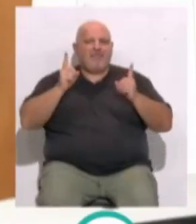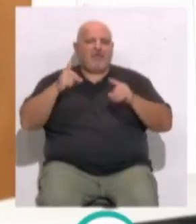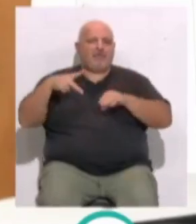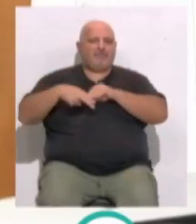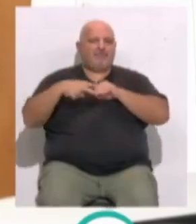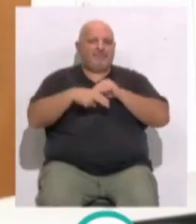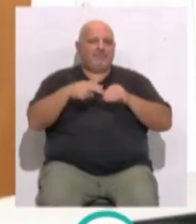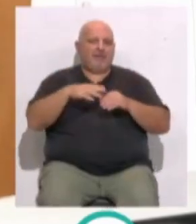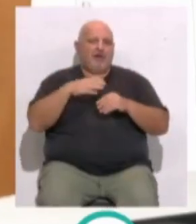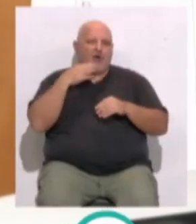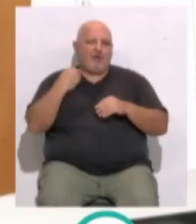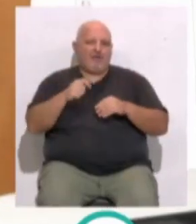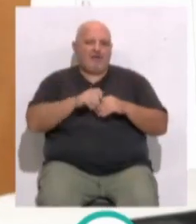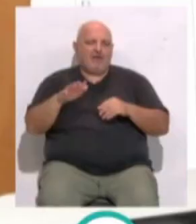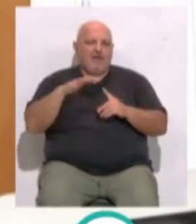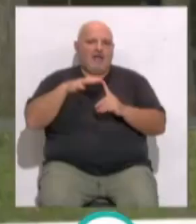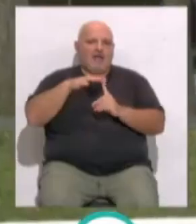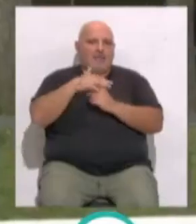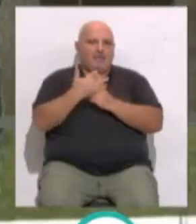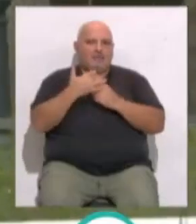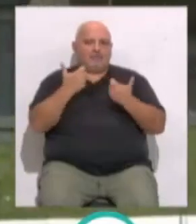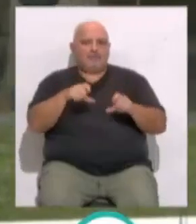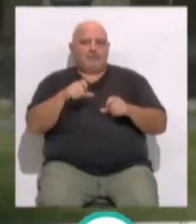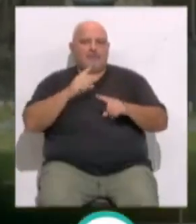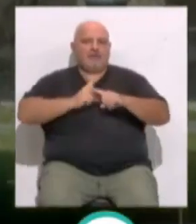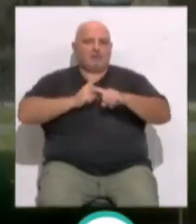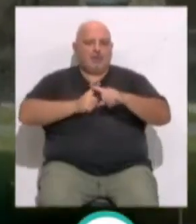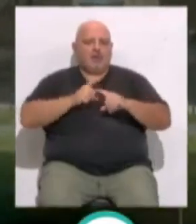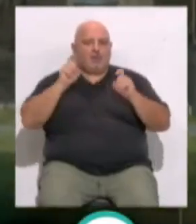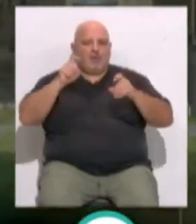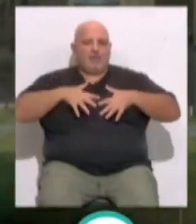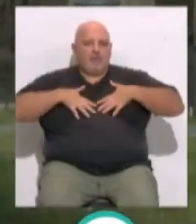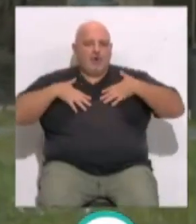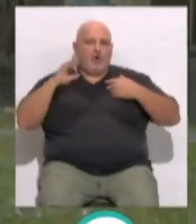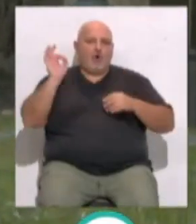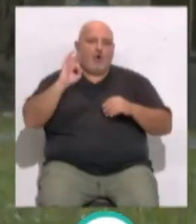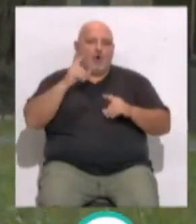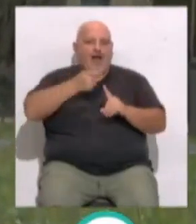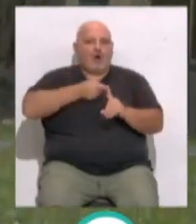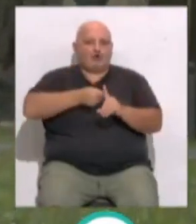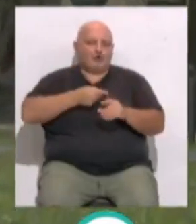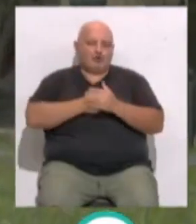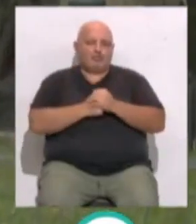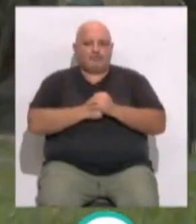infancia y jóvenes de la ciudad en ámbitos tan importantes como la sexualidad, la educación emocional o el acoso.